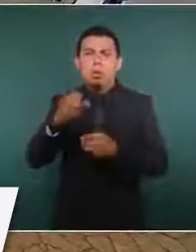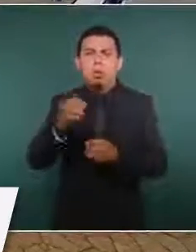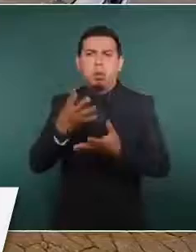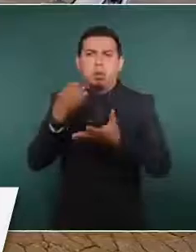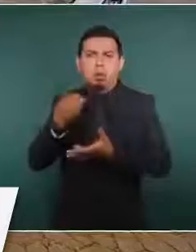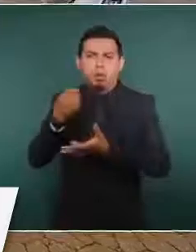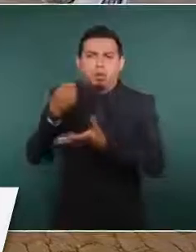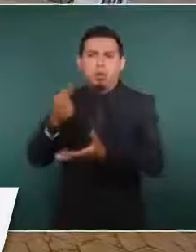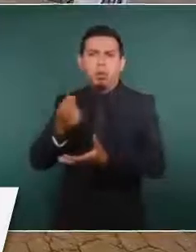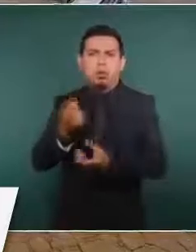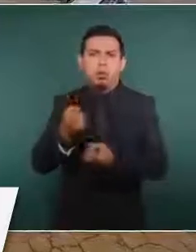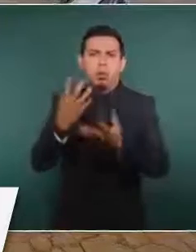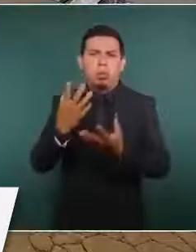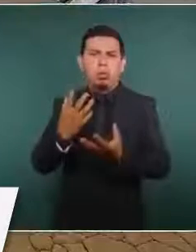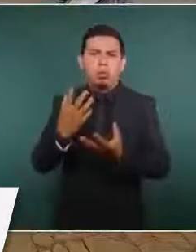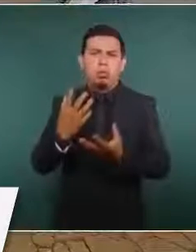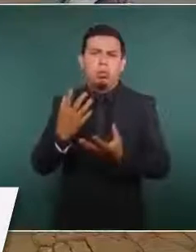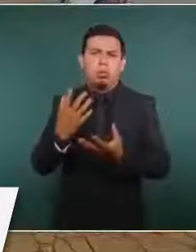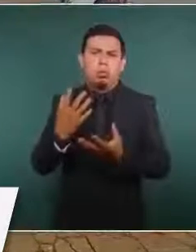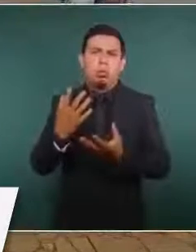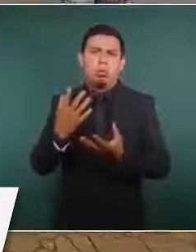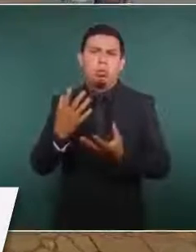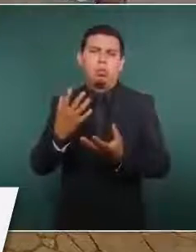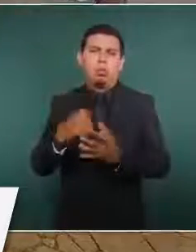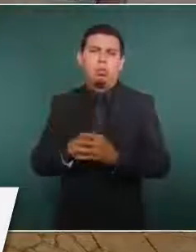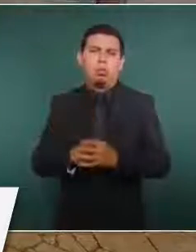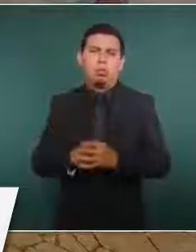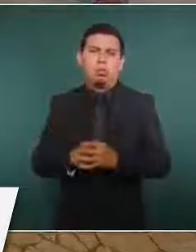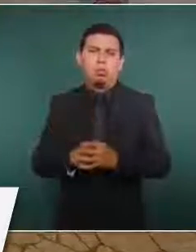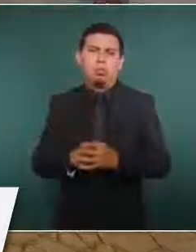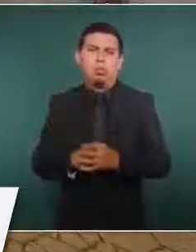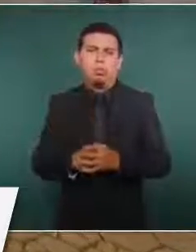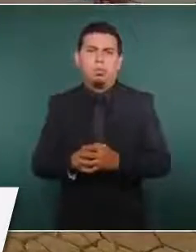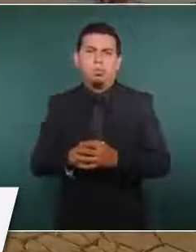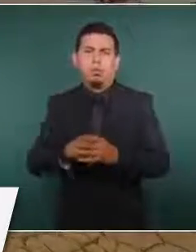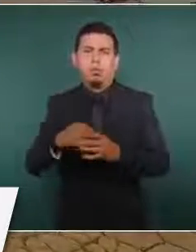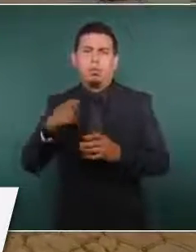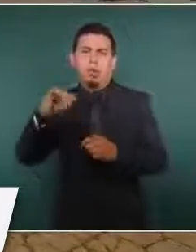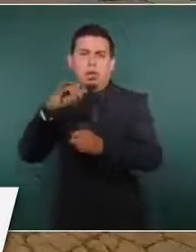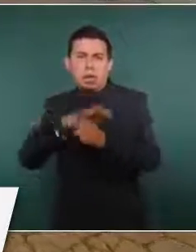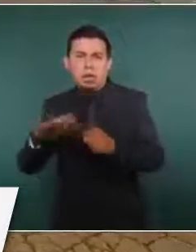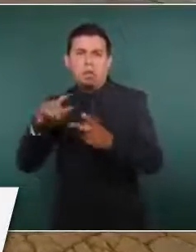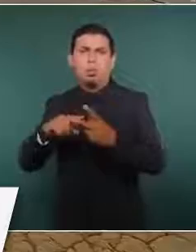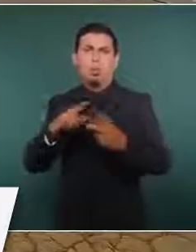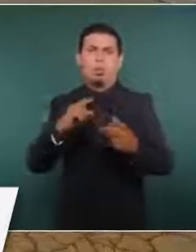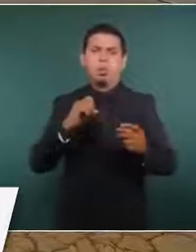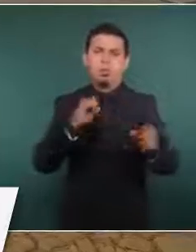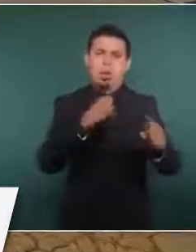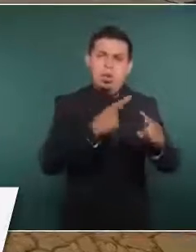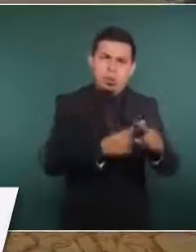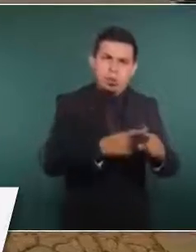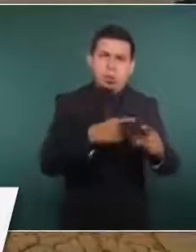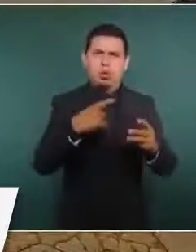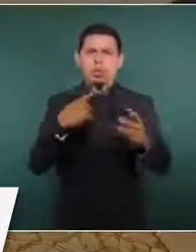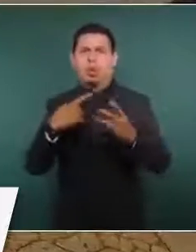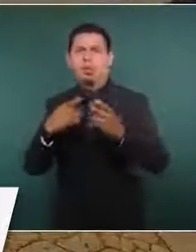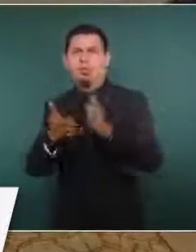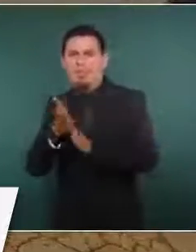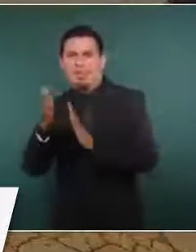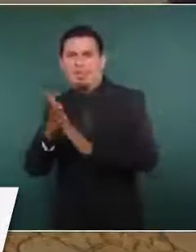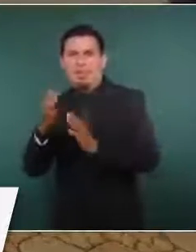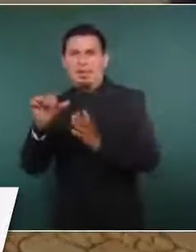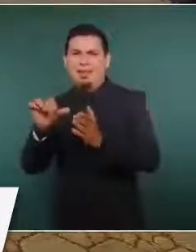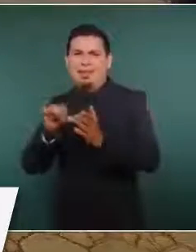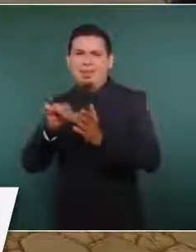el tren, la rehabilitación del puerto de Salina Cruz, la construcción de